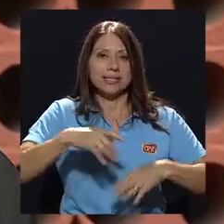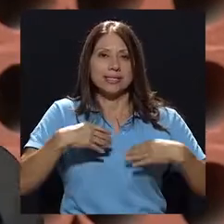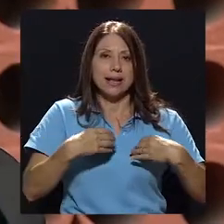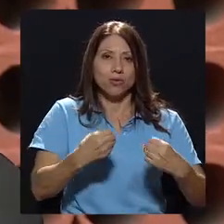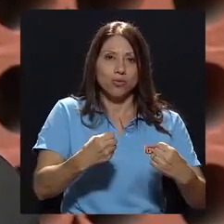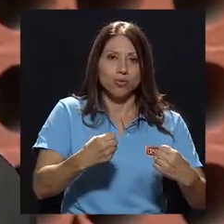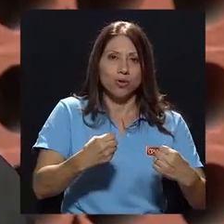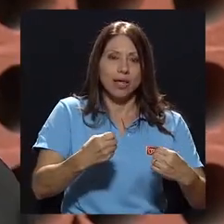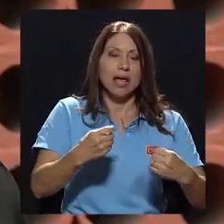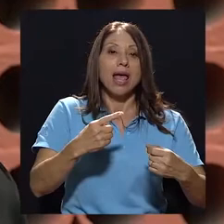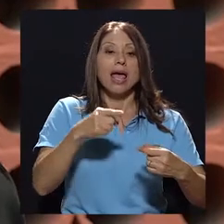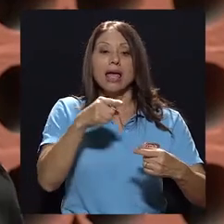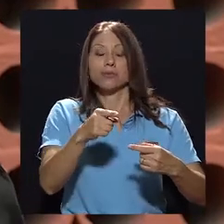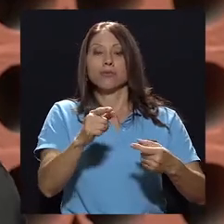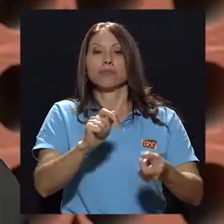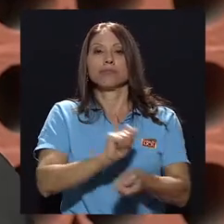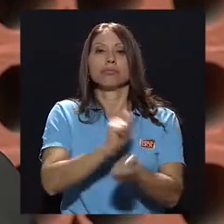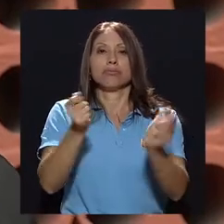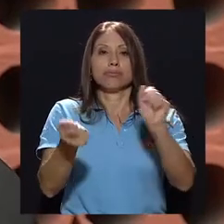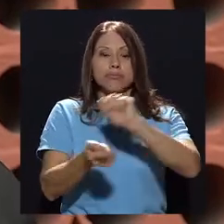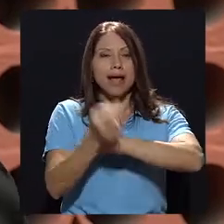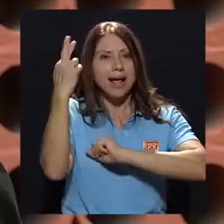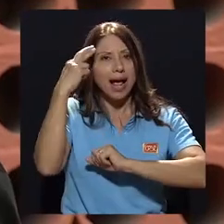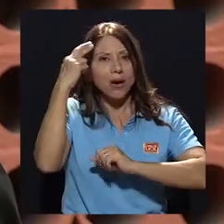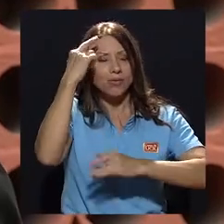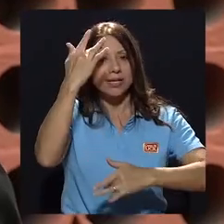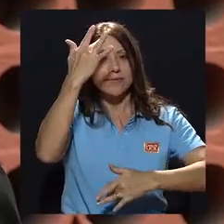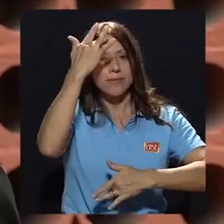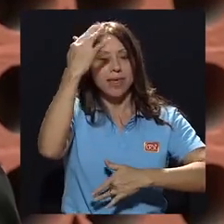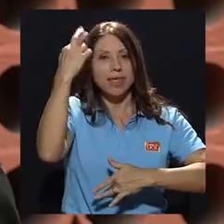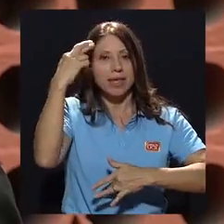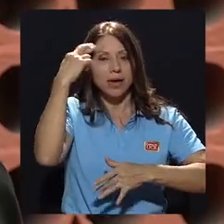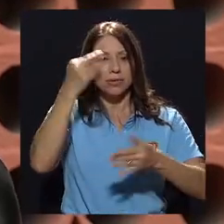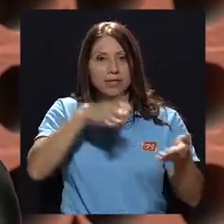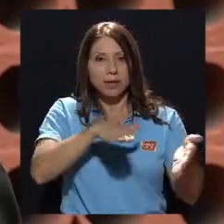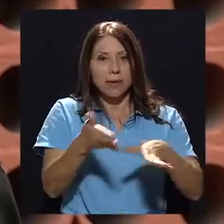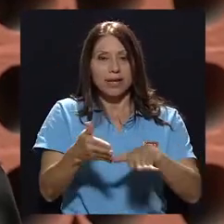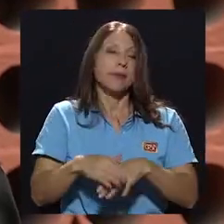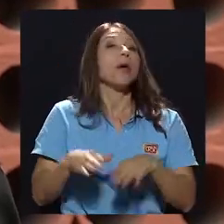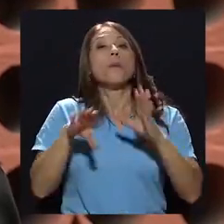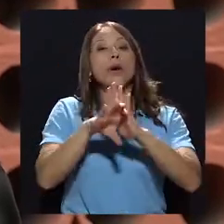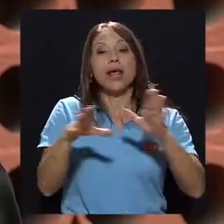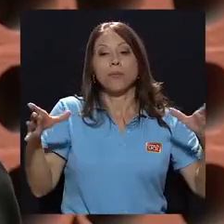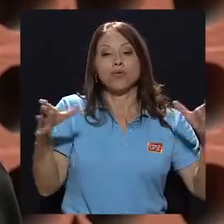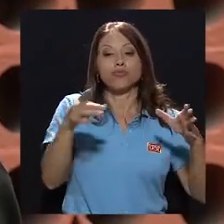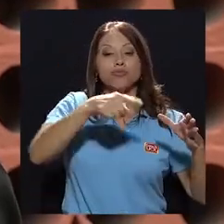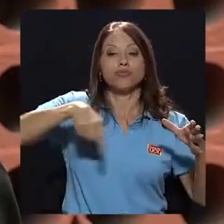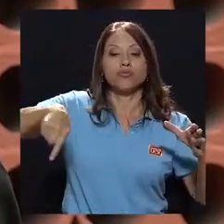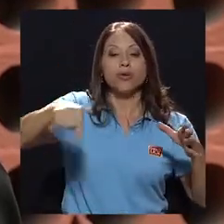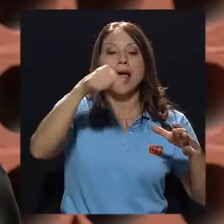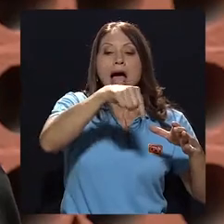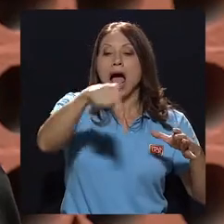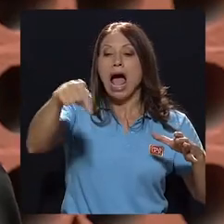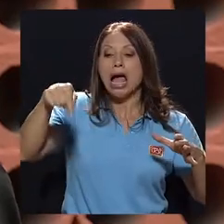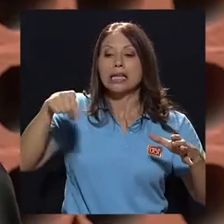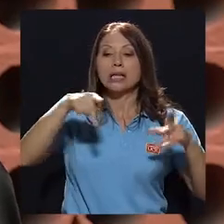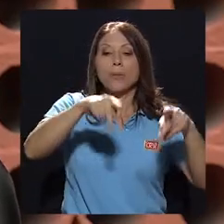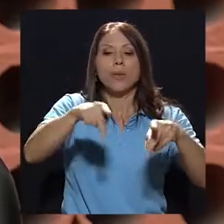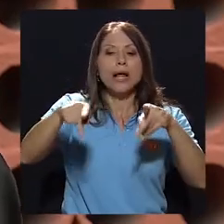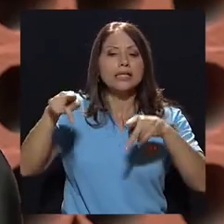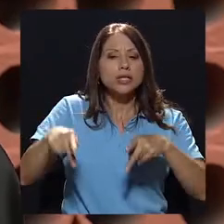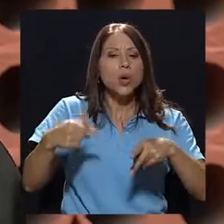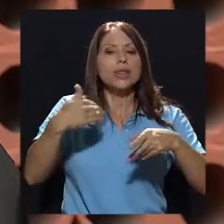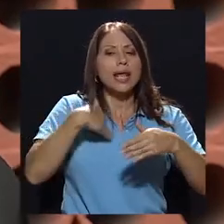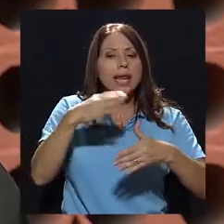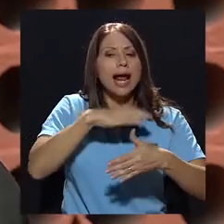que se traducen en causas de enfermedad y causas de muerte, ¿verdad? O es poder decir, bueno, en esta población tiene estas características, se